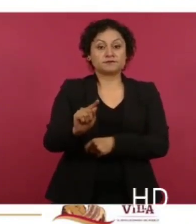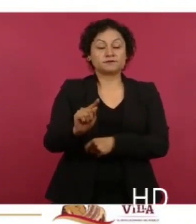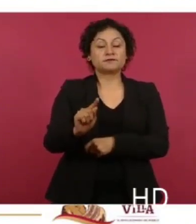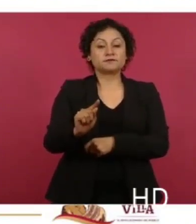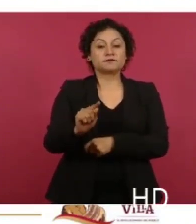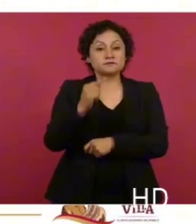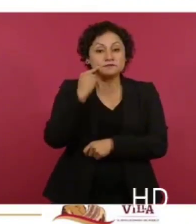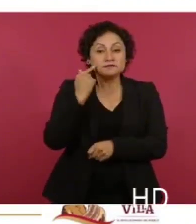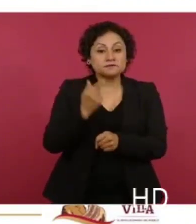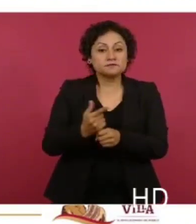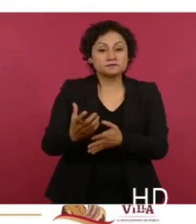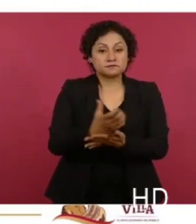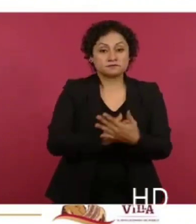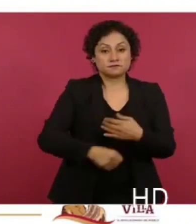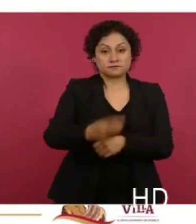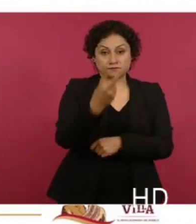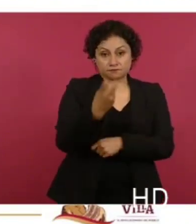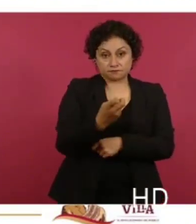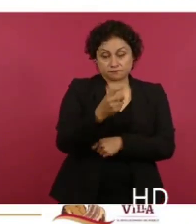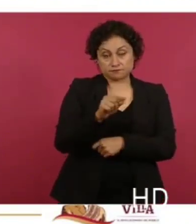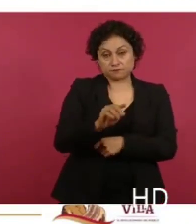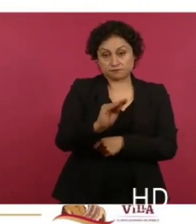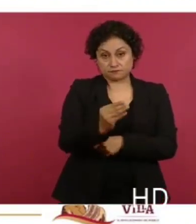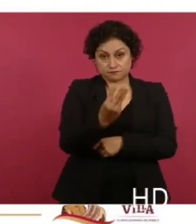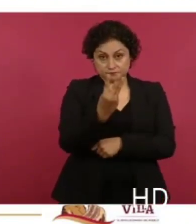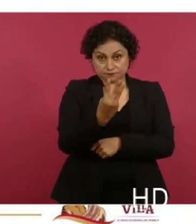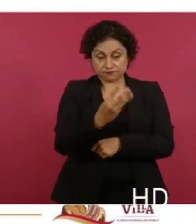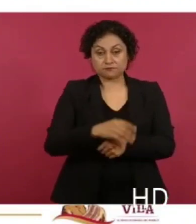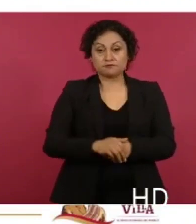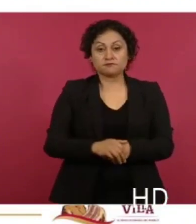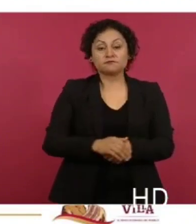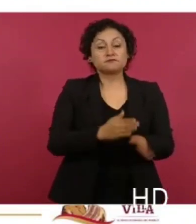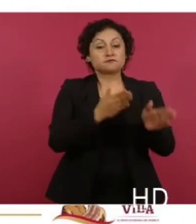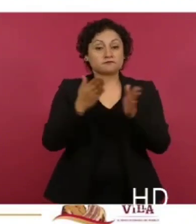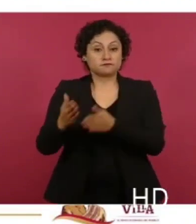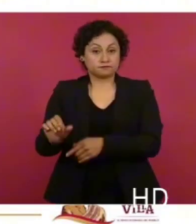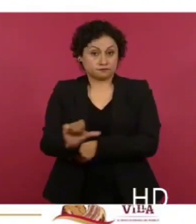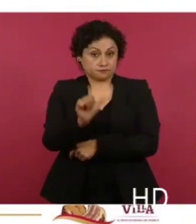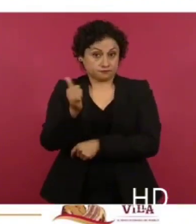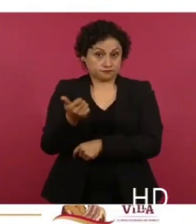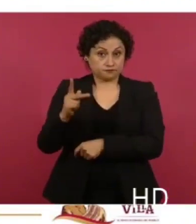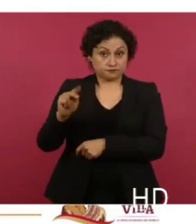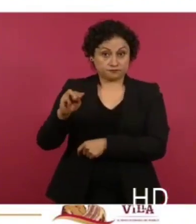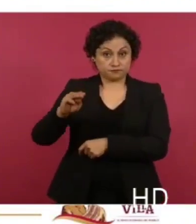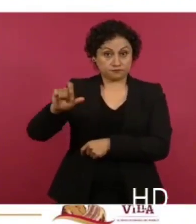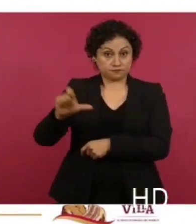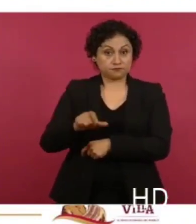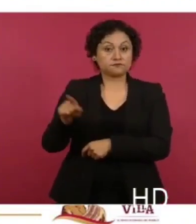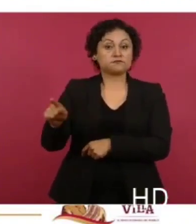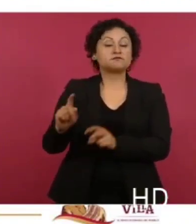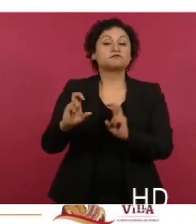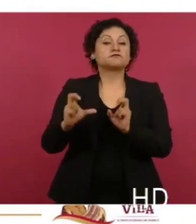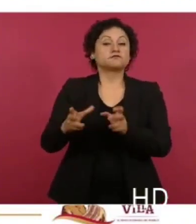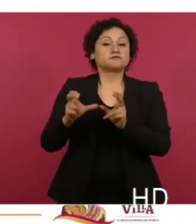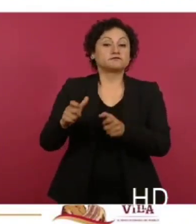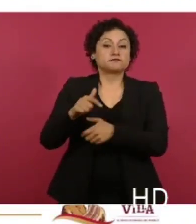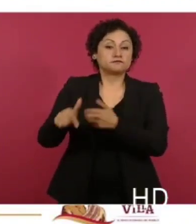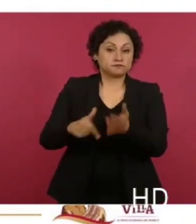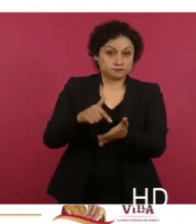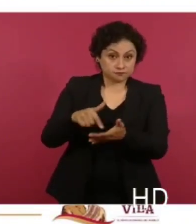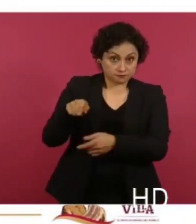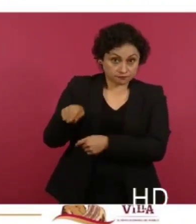indicador de ganancia de dos pesos con 93 centavos frente a franquicia Pemex en Tuxtla Gutiérrez, Chiapas,